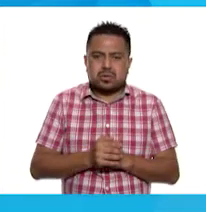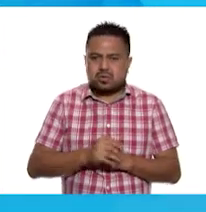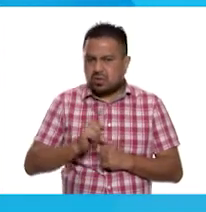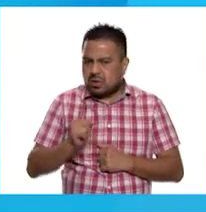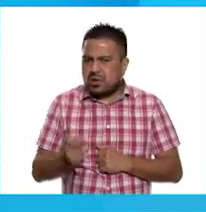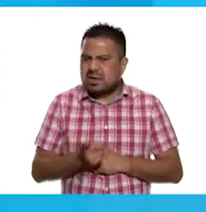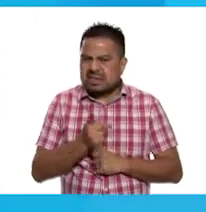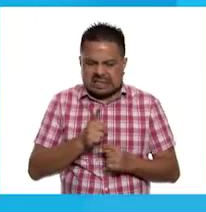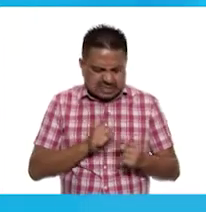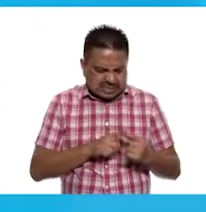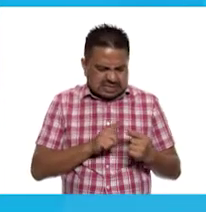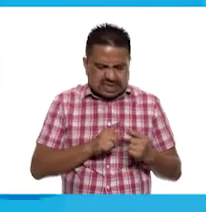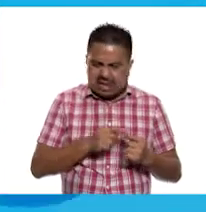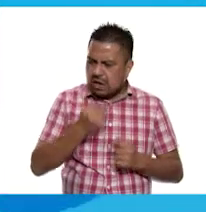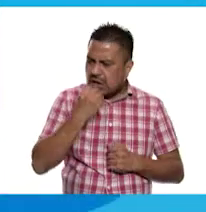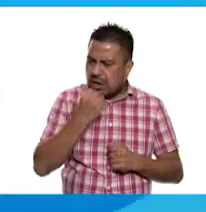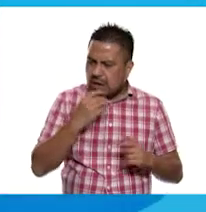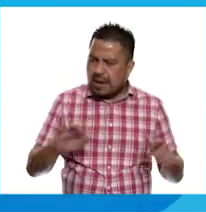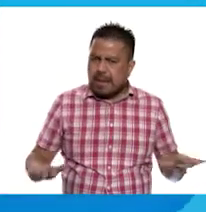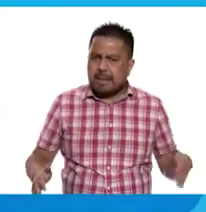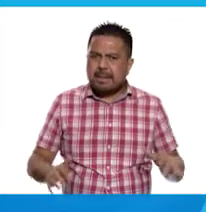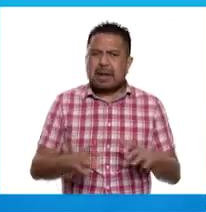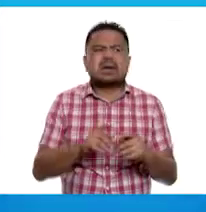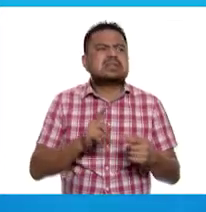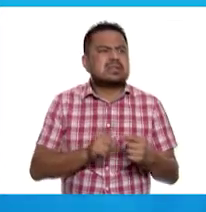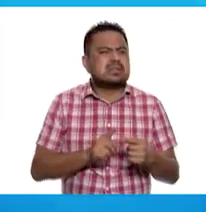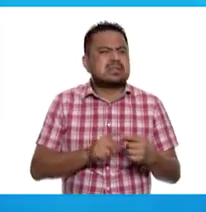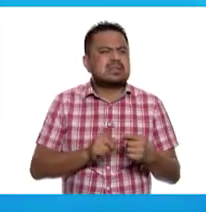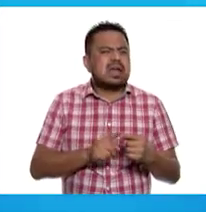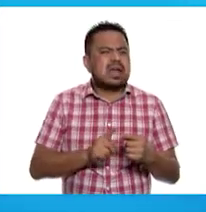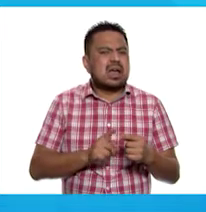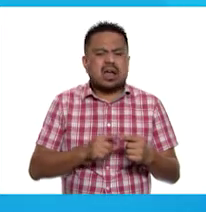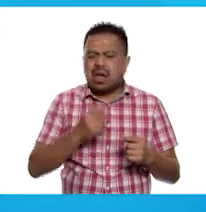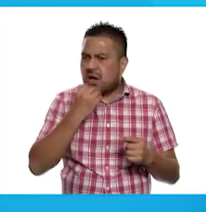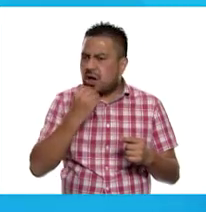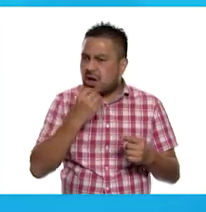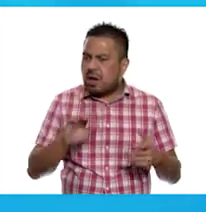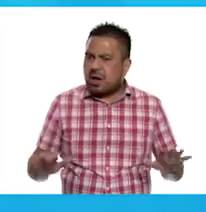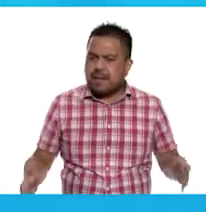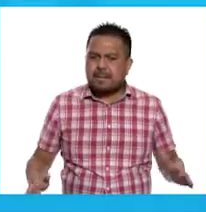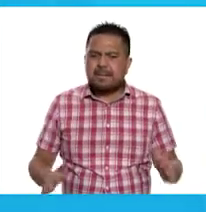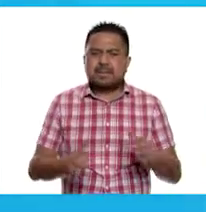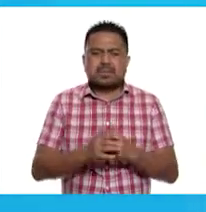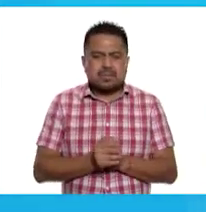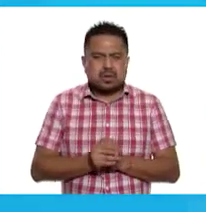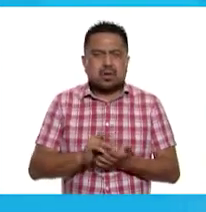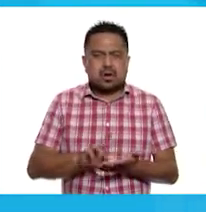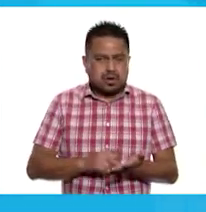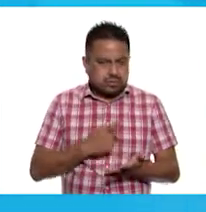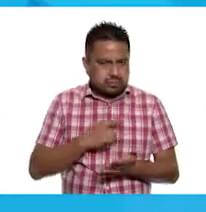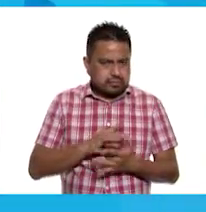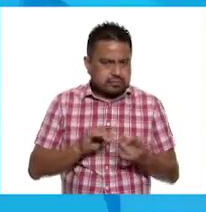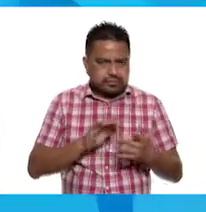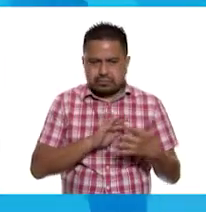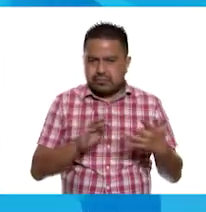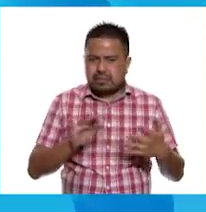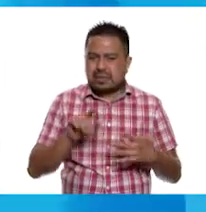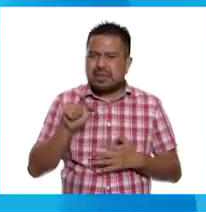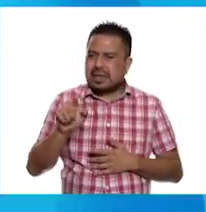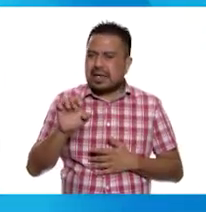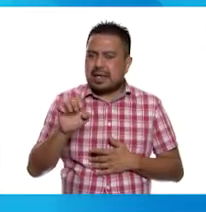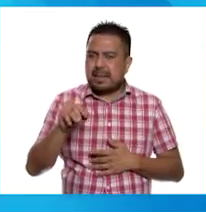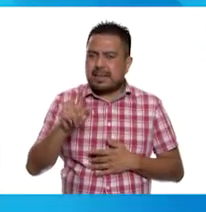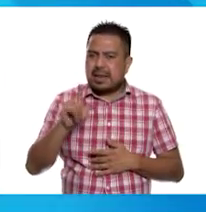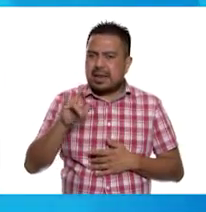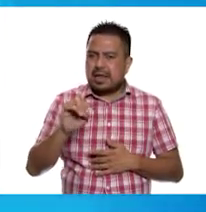¿Quién come pastel? ¿Quién come pastel, niños y niñas? Vuelvo a leer la frase. Emiliano come